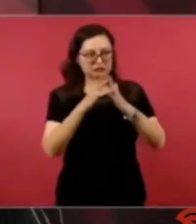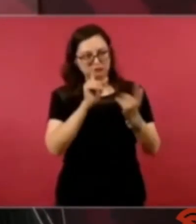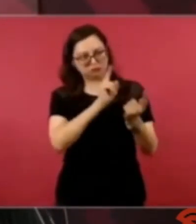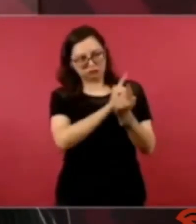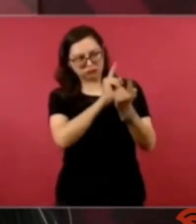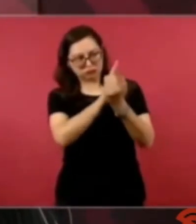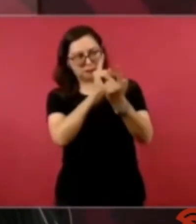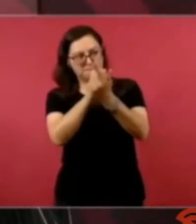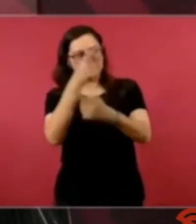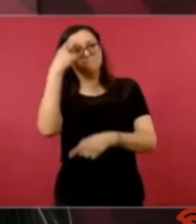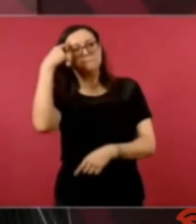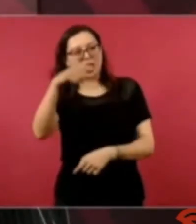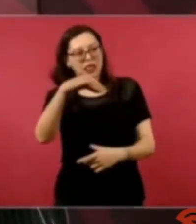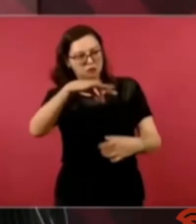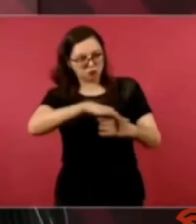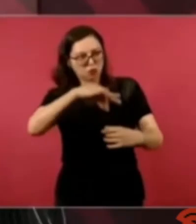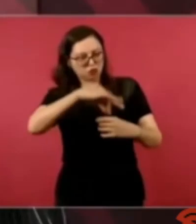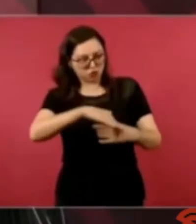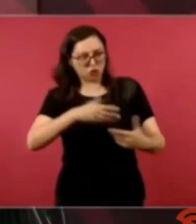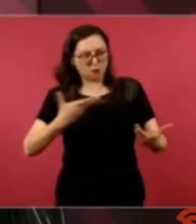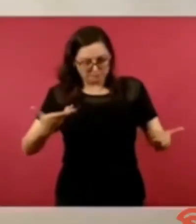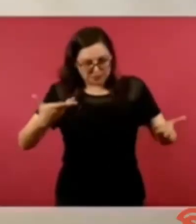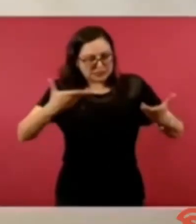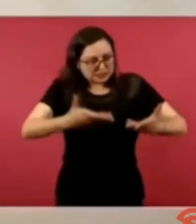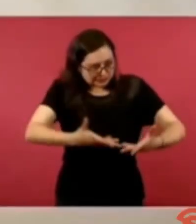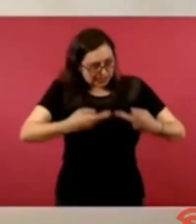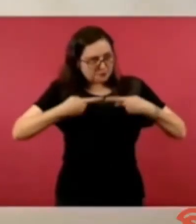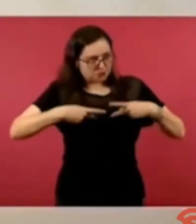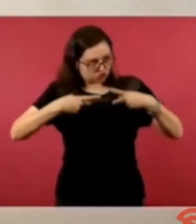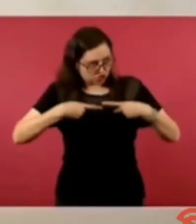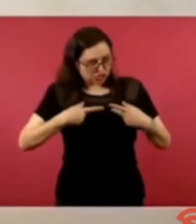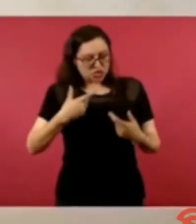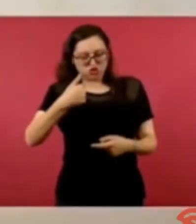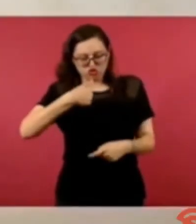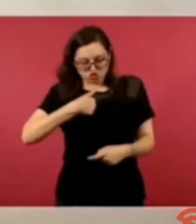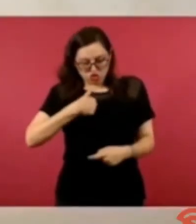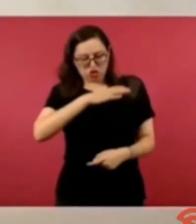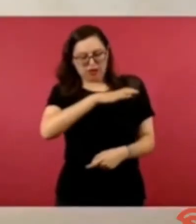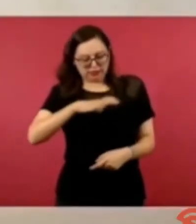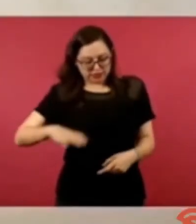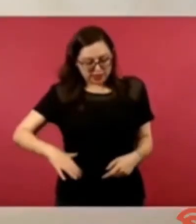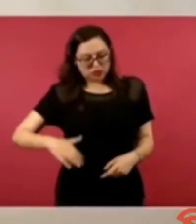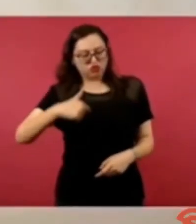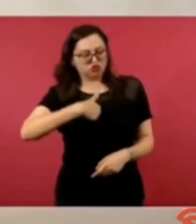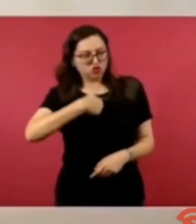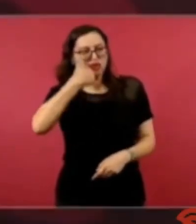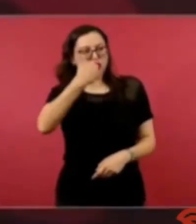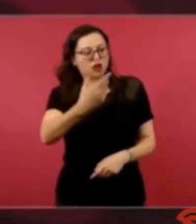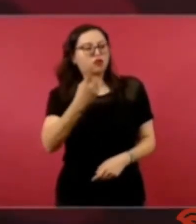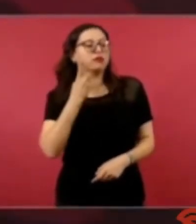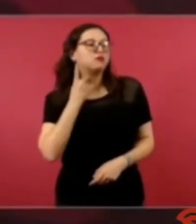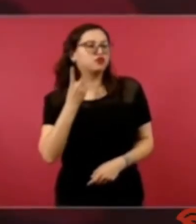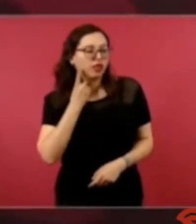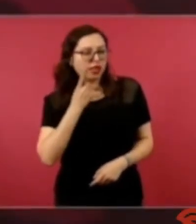soy candidato a diputado federal aquí le dejo esto